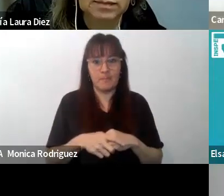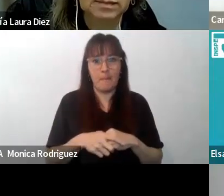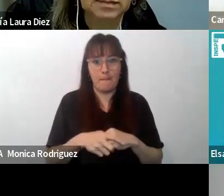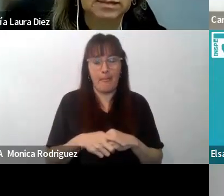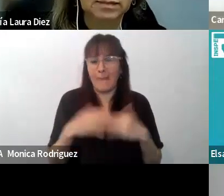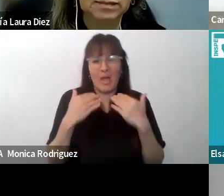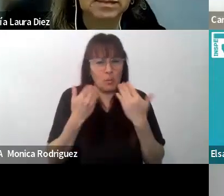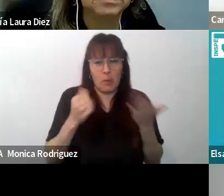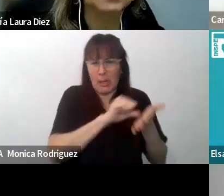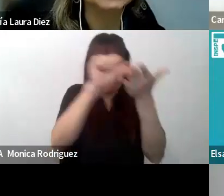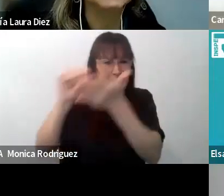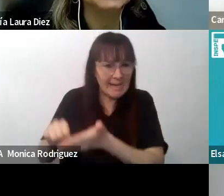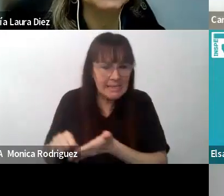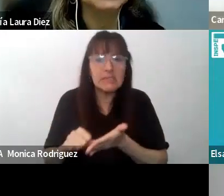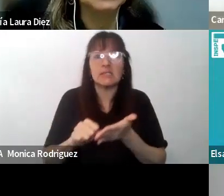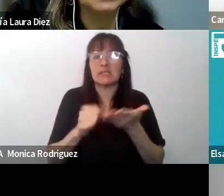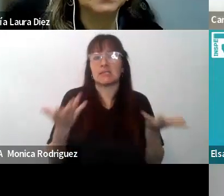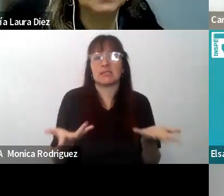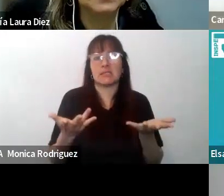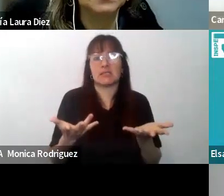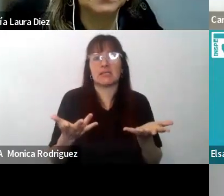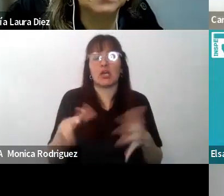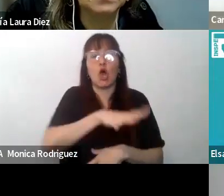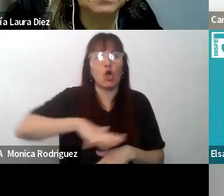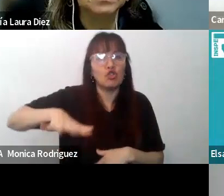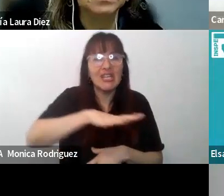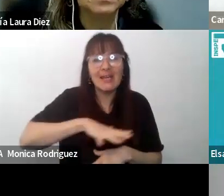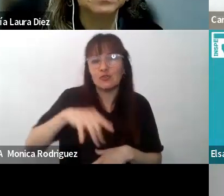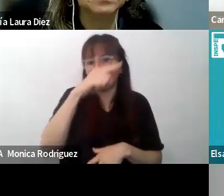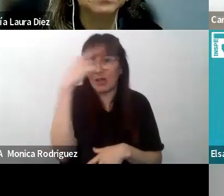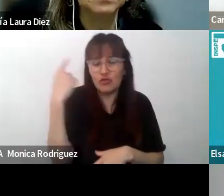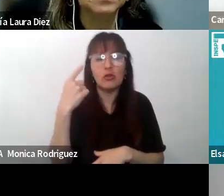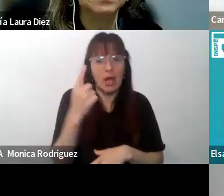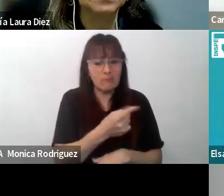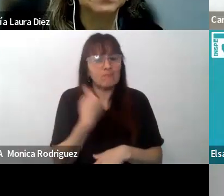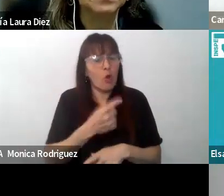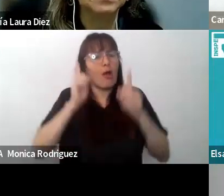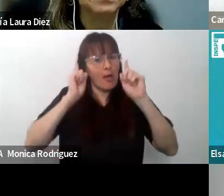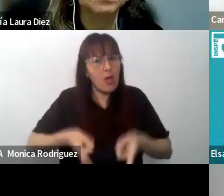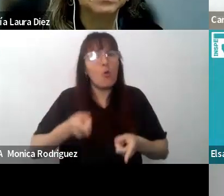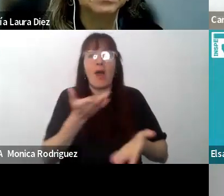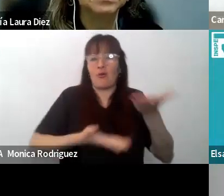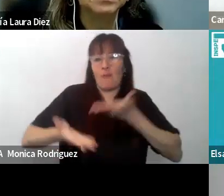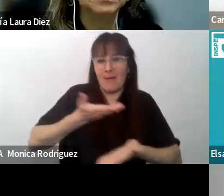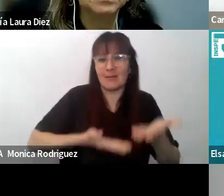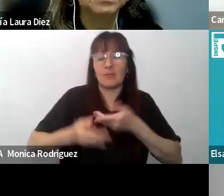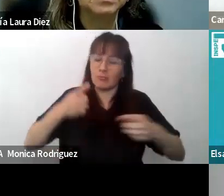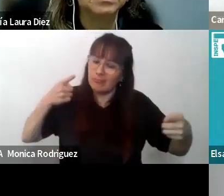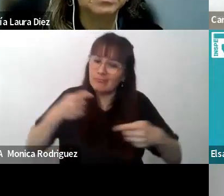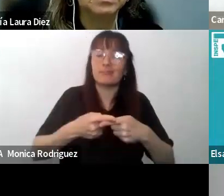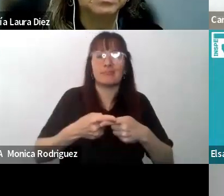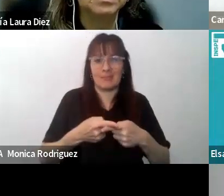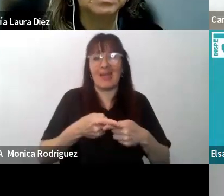terrestres, más allá de los diferentes contextos nacionales, compartimos los mismos desafíos educativos.